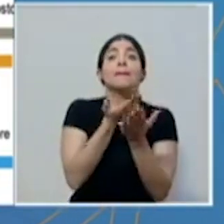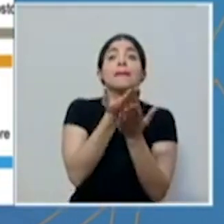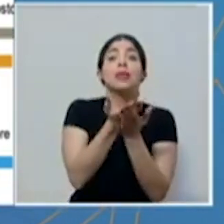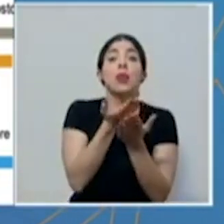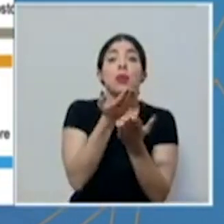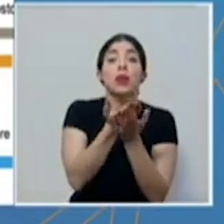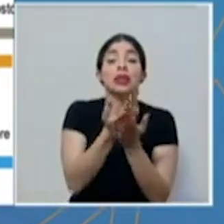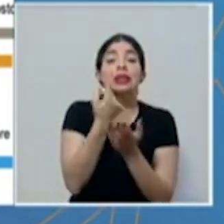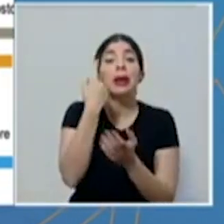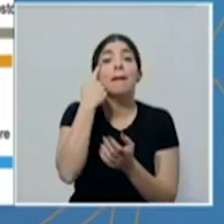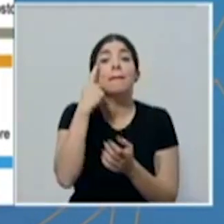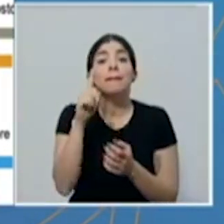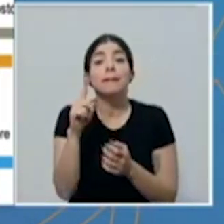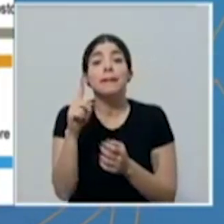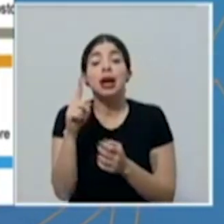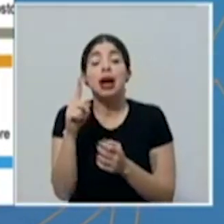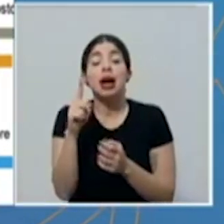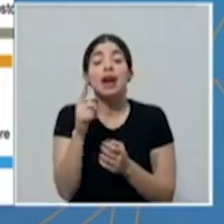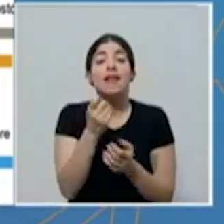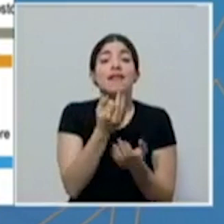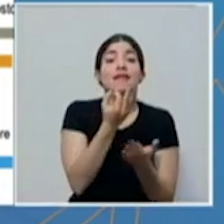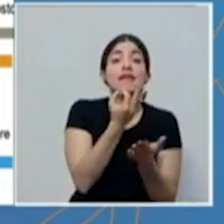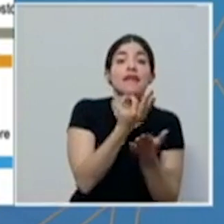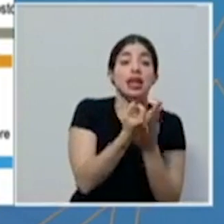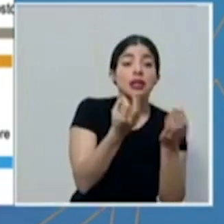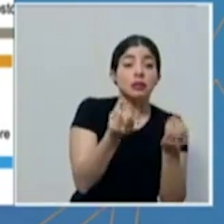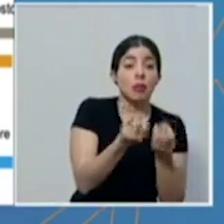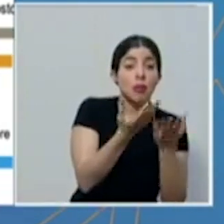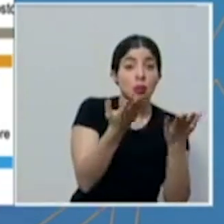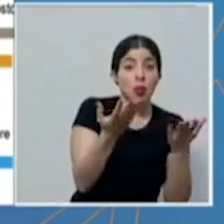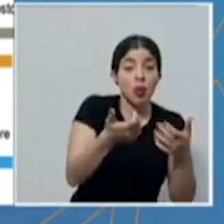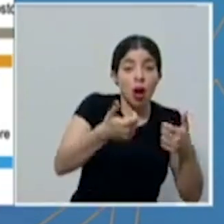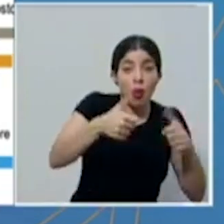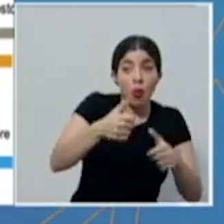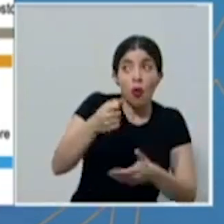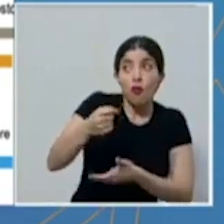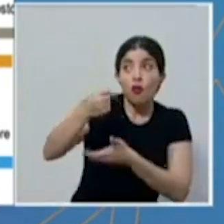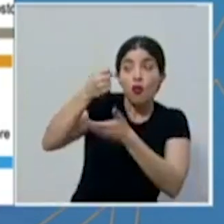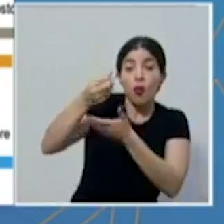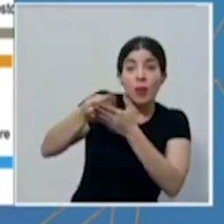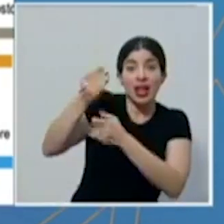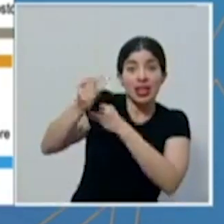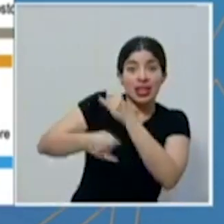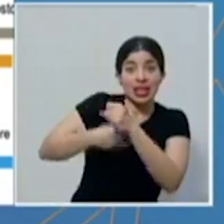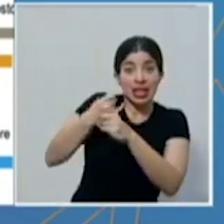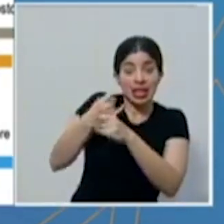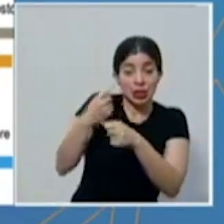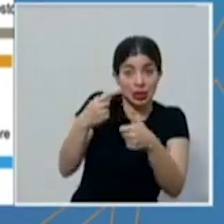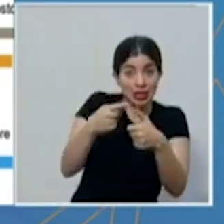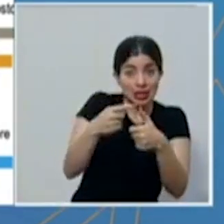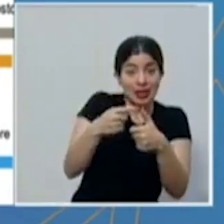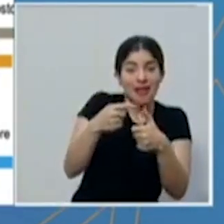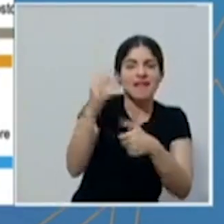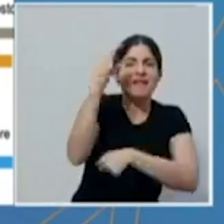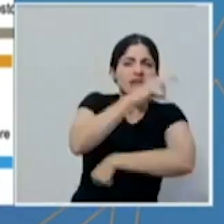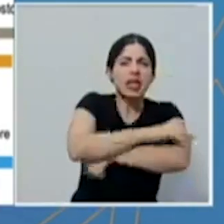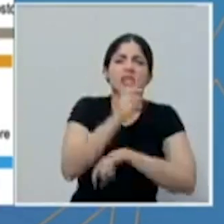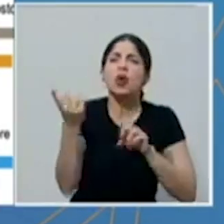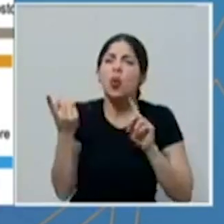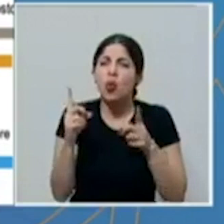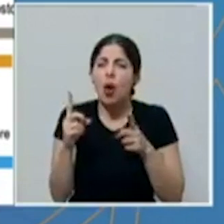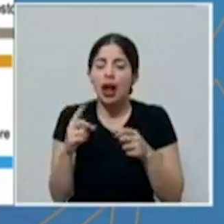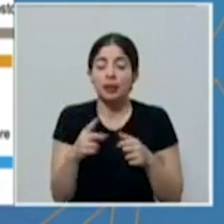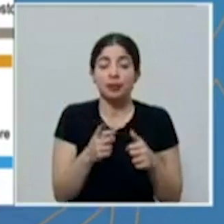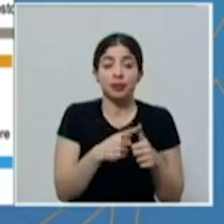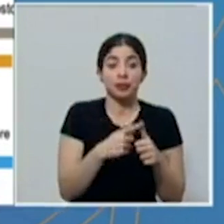para el eje de finanzas públicas y acuerdo con el Fondo Monetario Internacional, las fechas son las siguientes. La